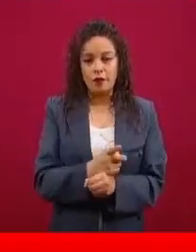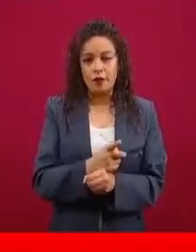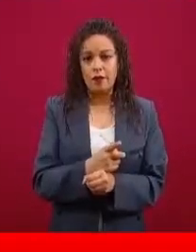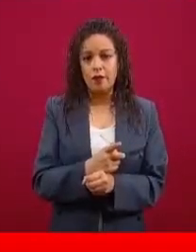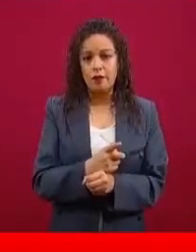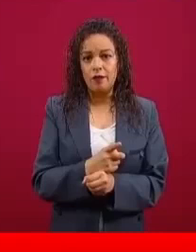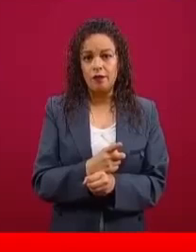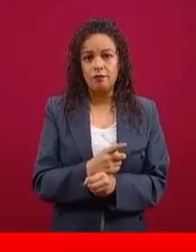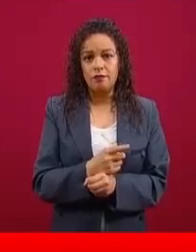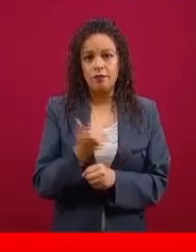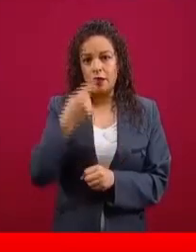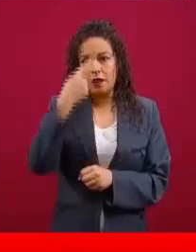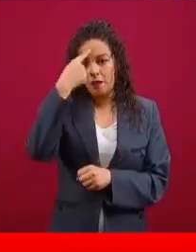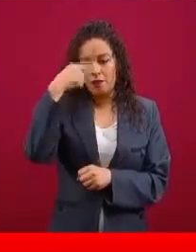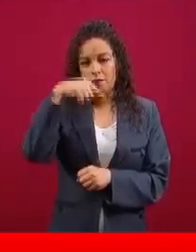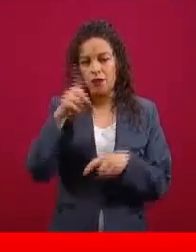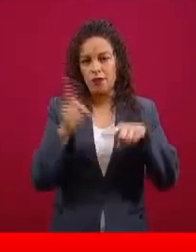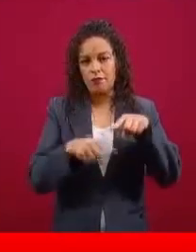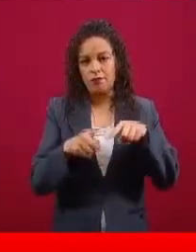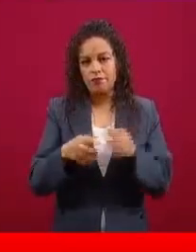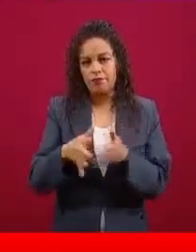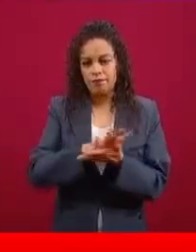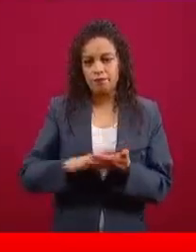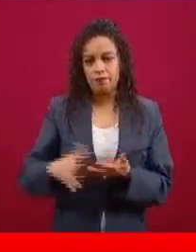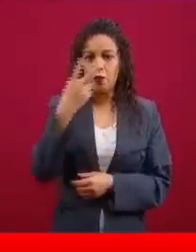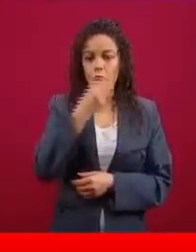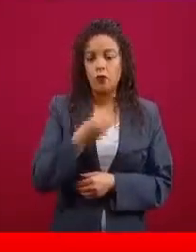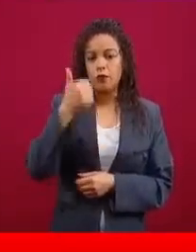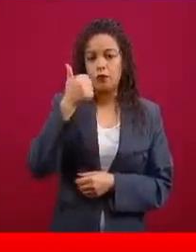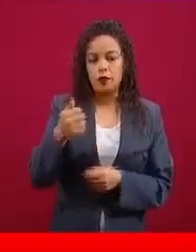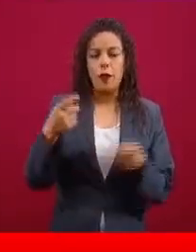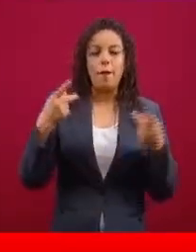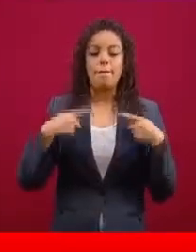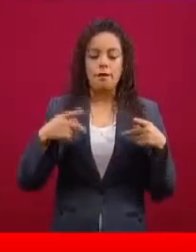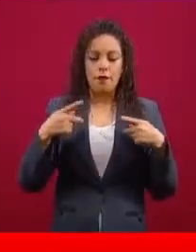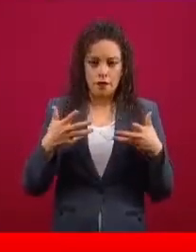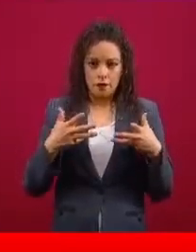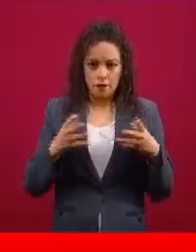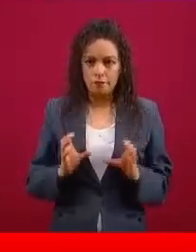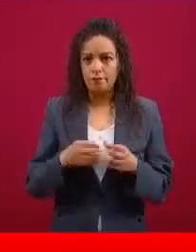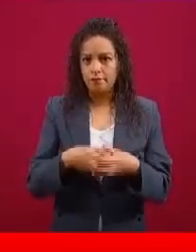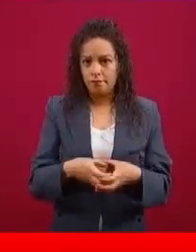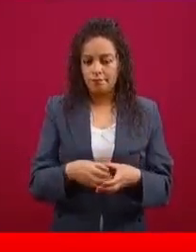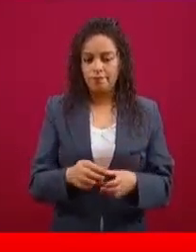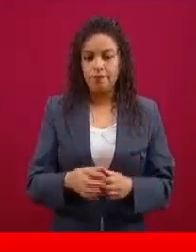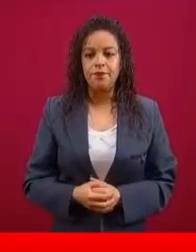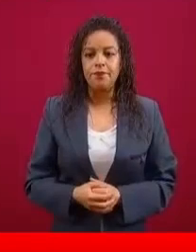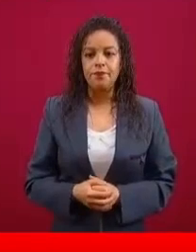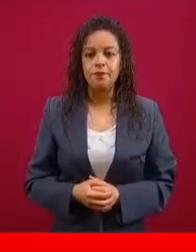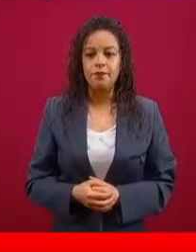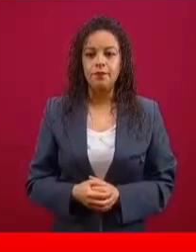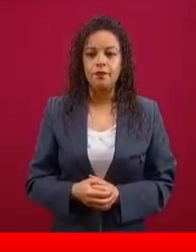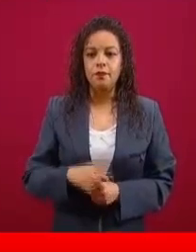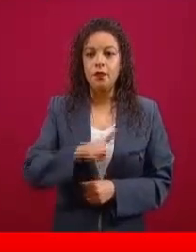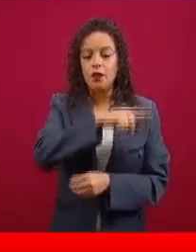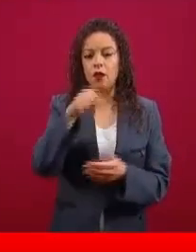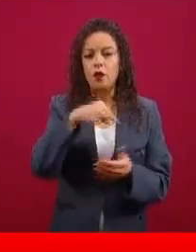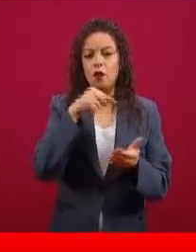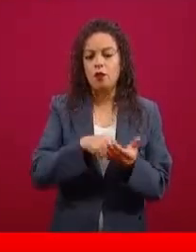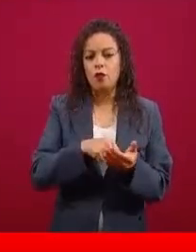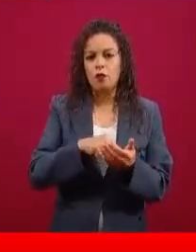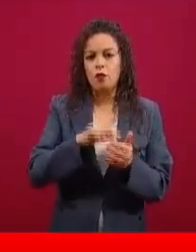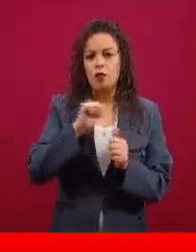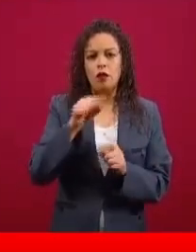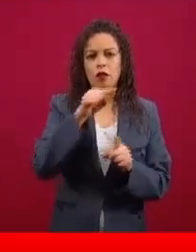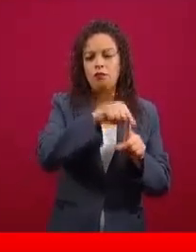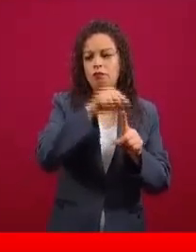ámbitos de erradicación, 806 elementos. Dando seguridad a las instalaciones estratégicas de